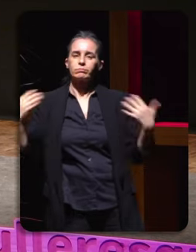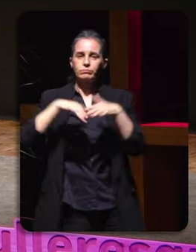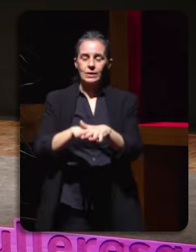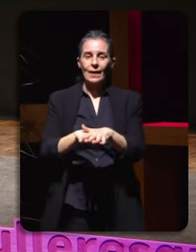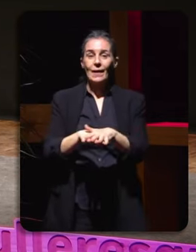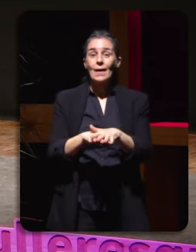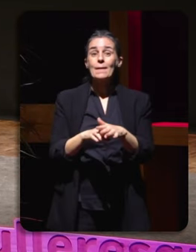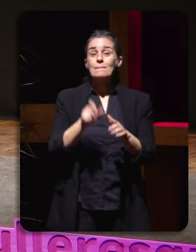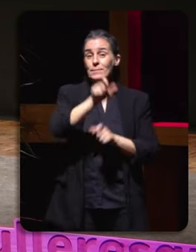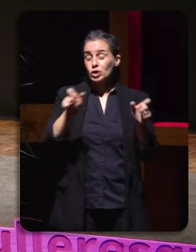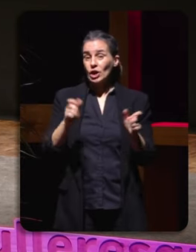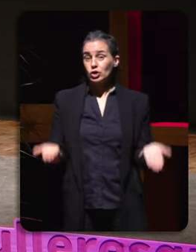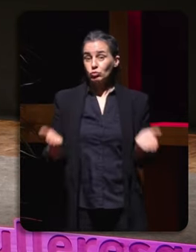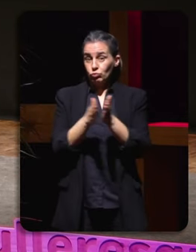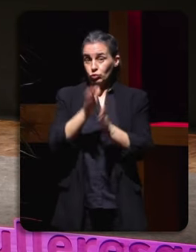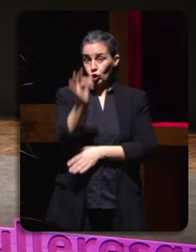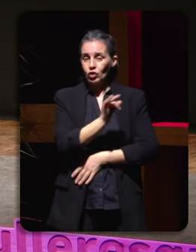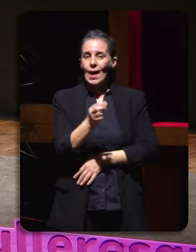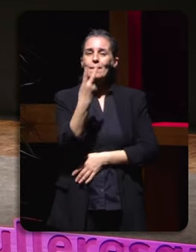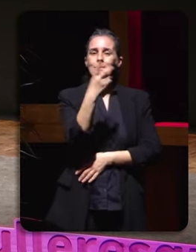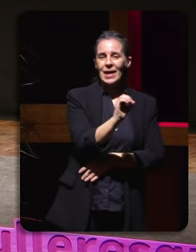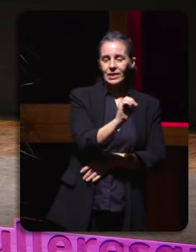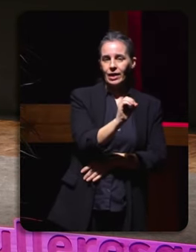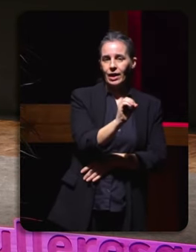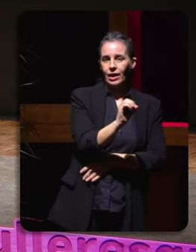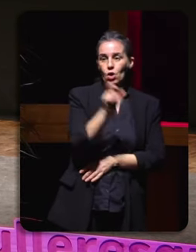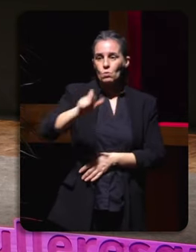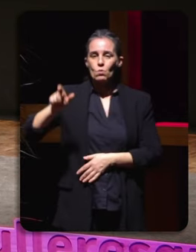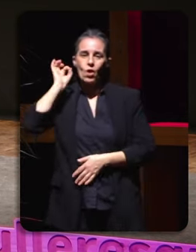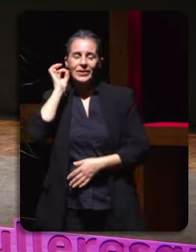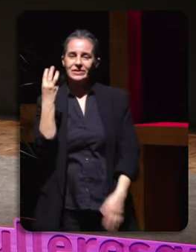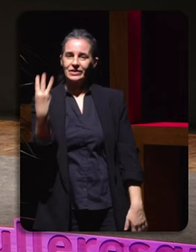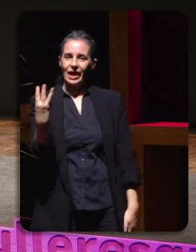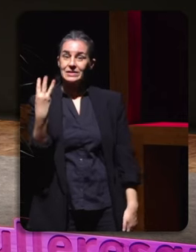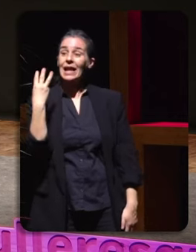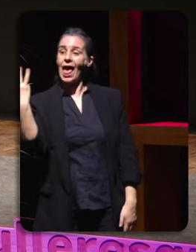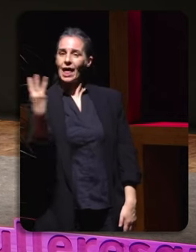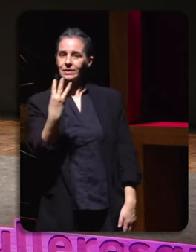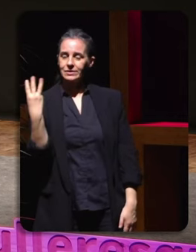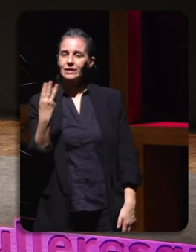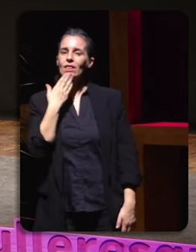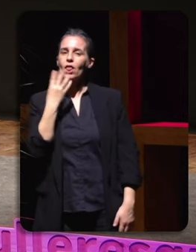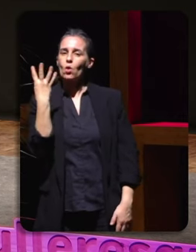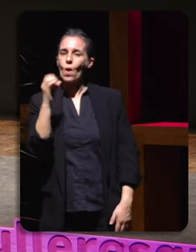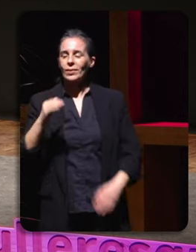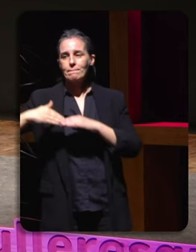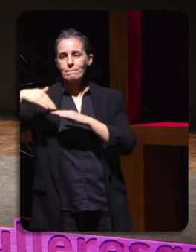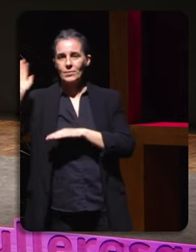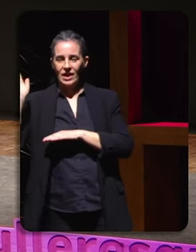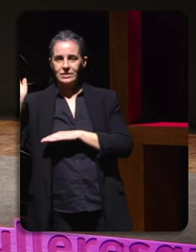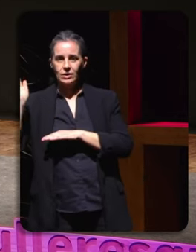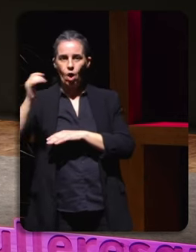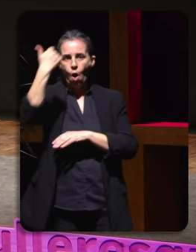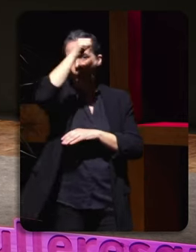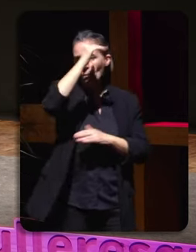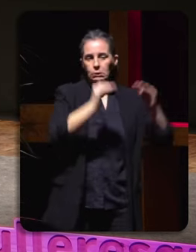e unha cousa que me chama moito a atención tres as tres mulleres éramos maiores de 40 anos os homens pois